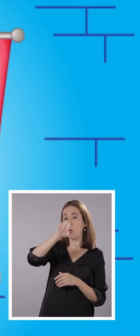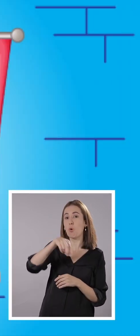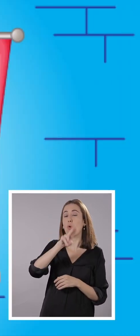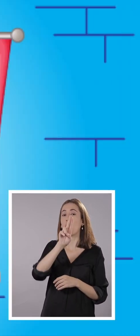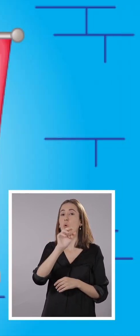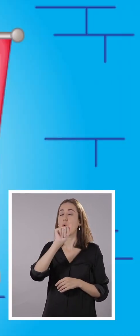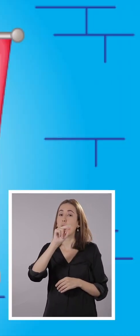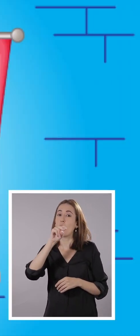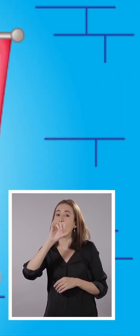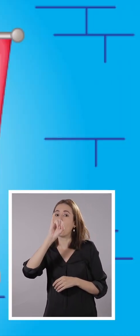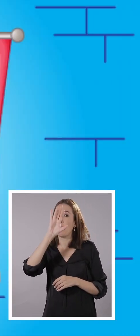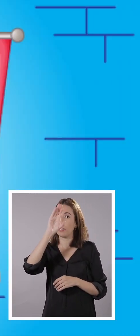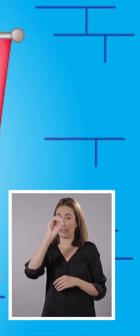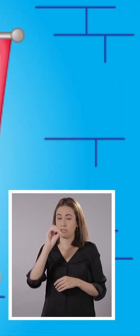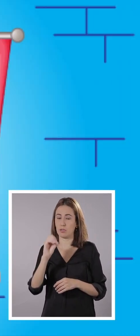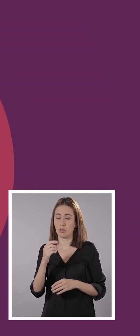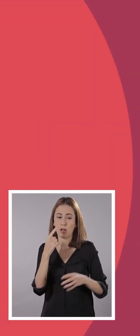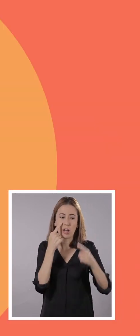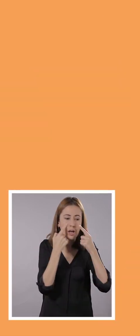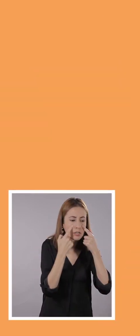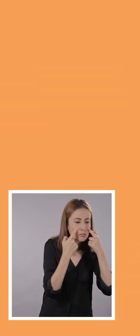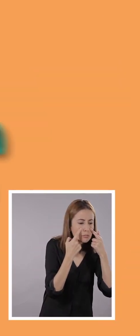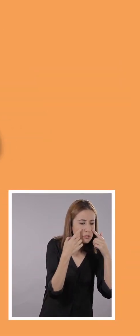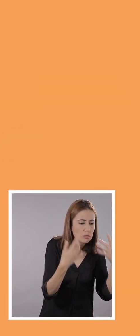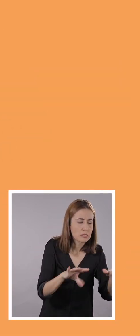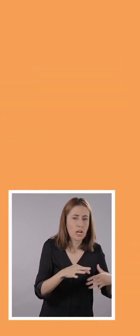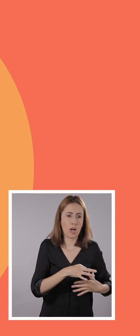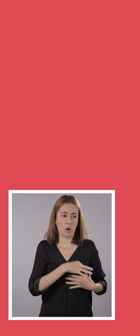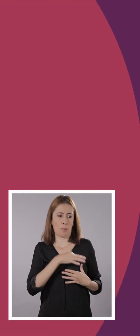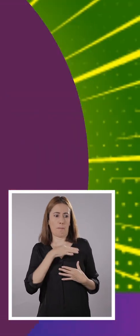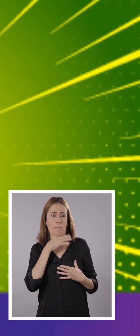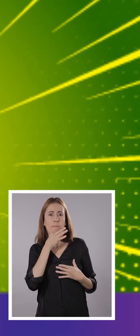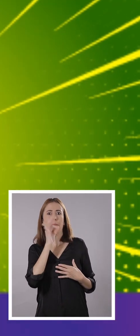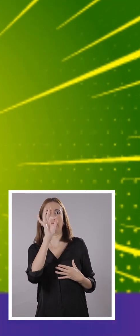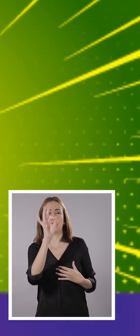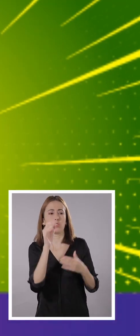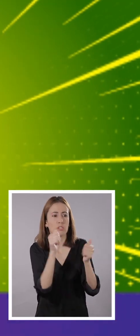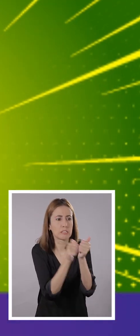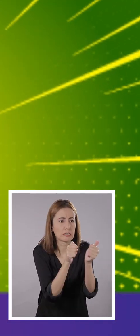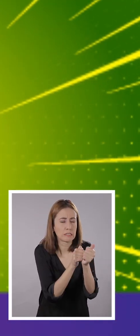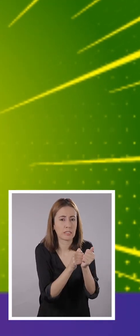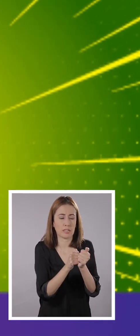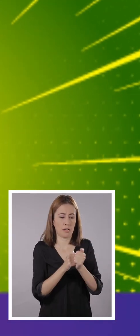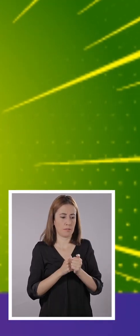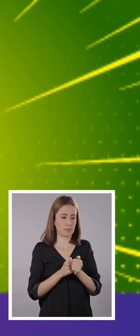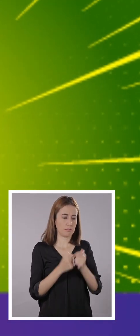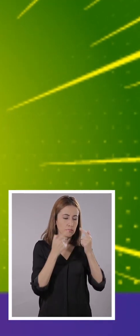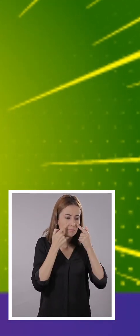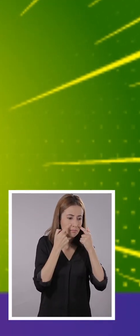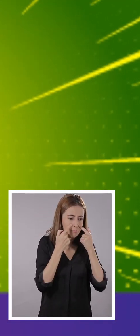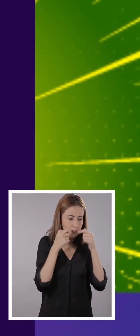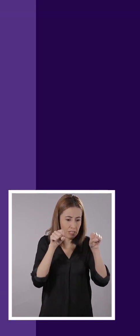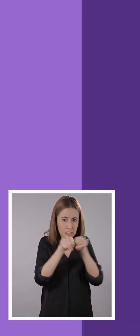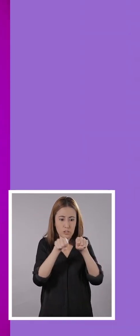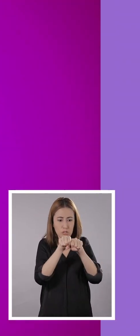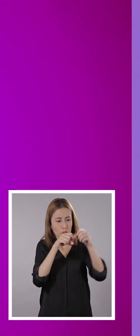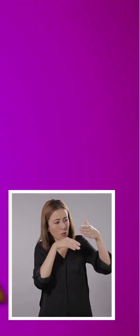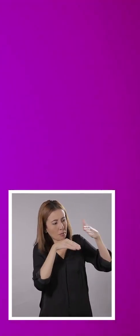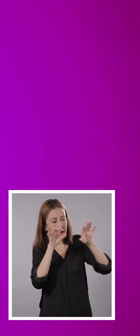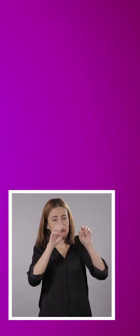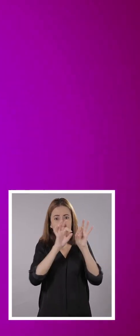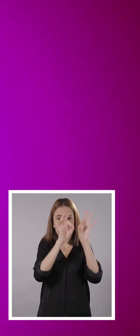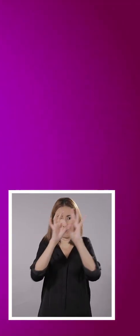Juanito se asomó a la ventana y vio como un bicho COVID se acercaba. Se limpió los